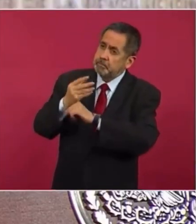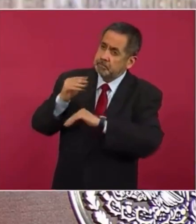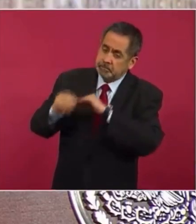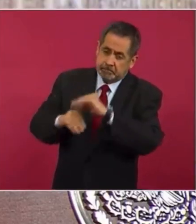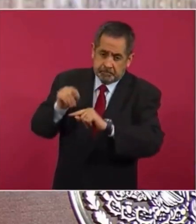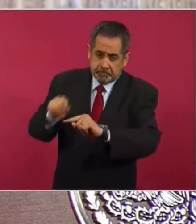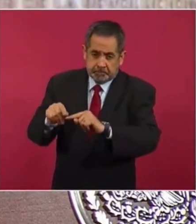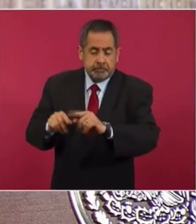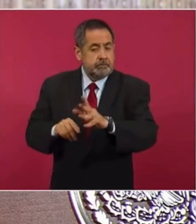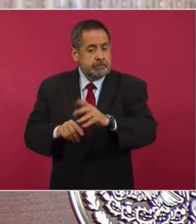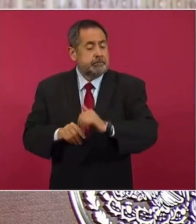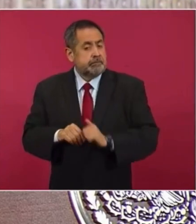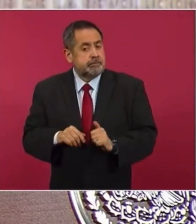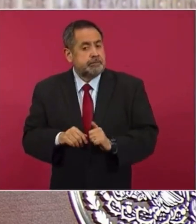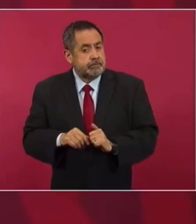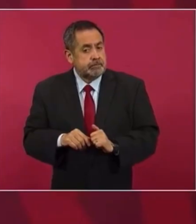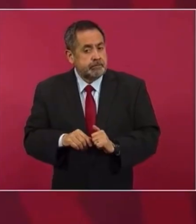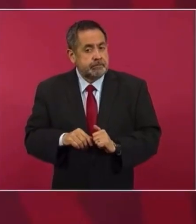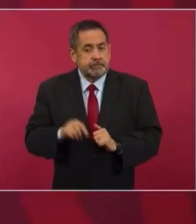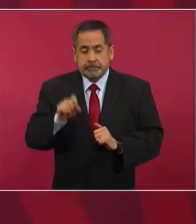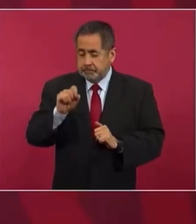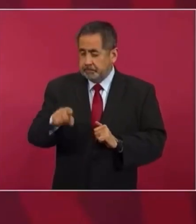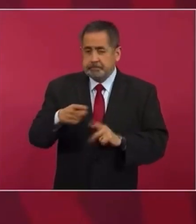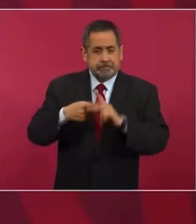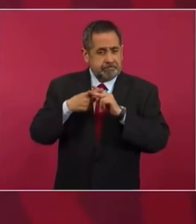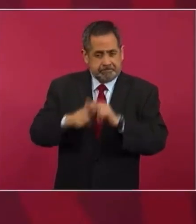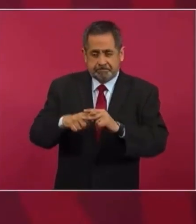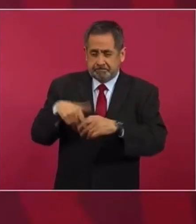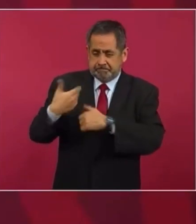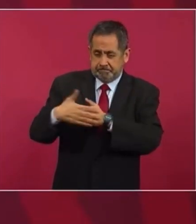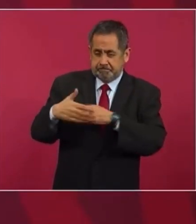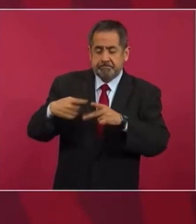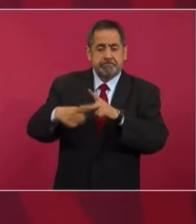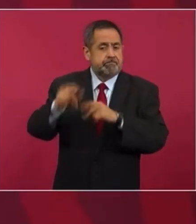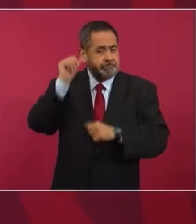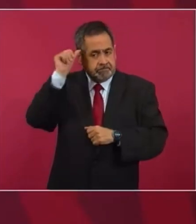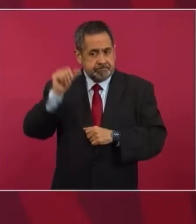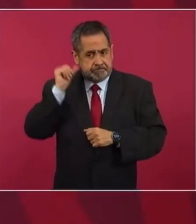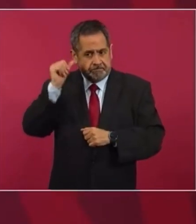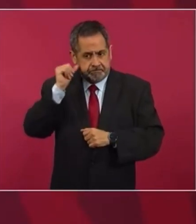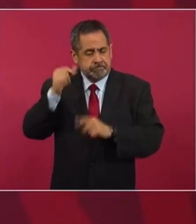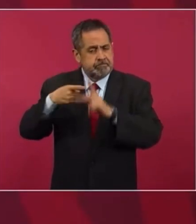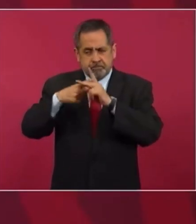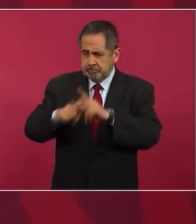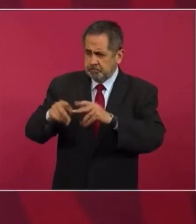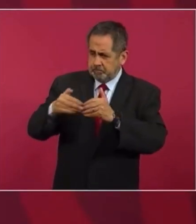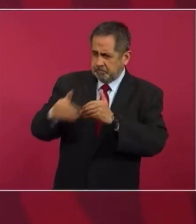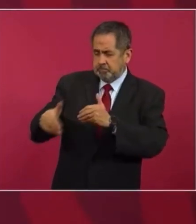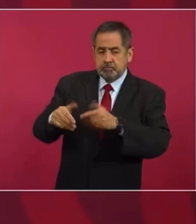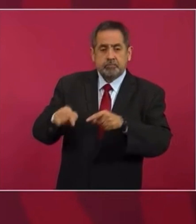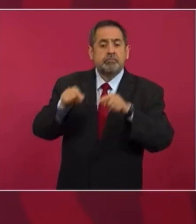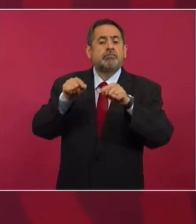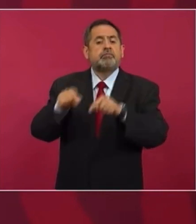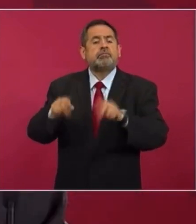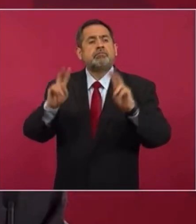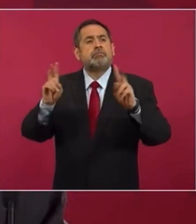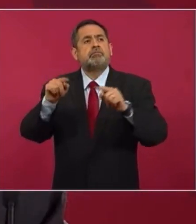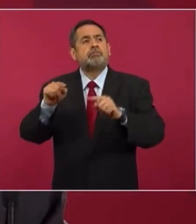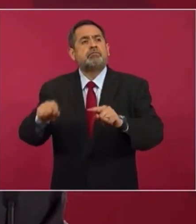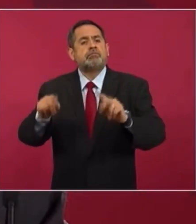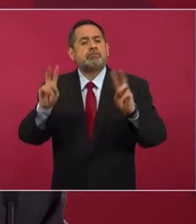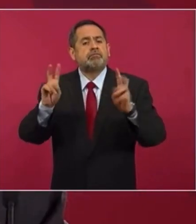Ya vamos a echar a andar en abril el Centro Cultural